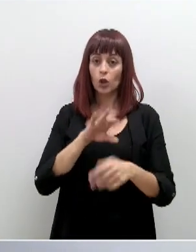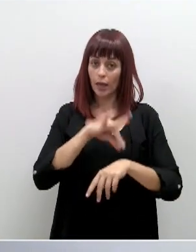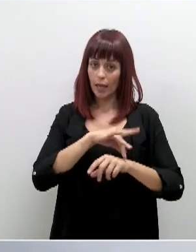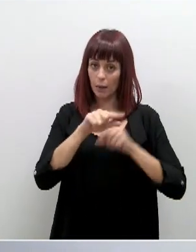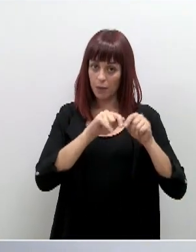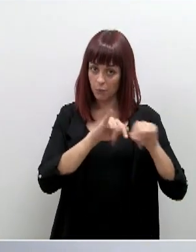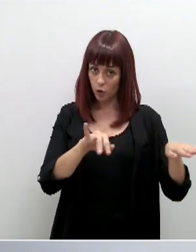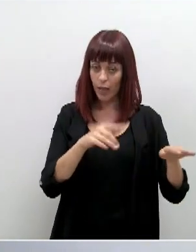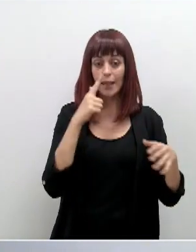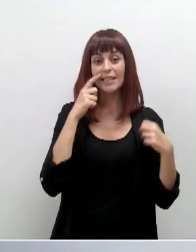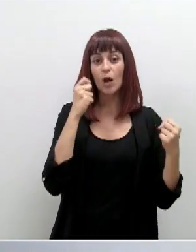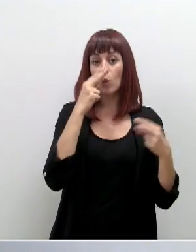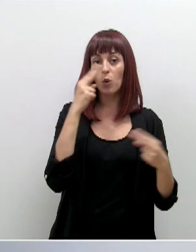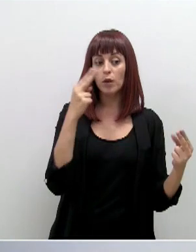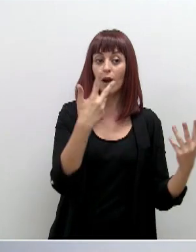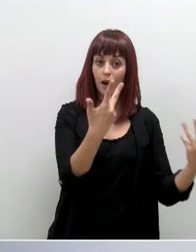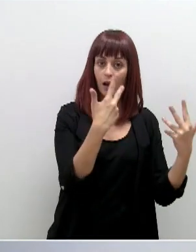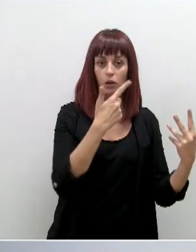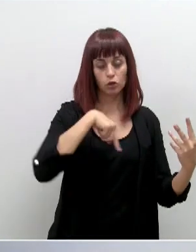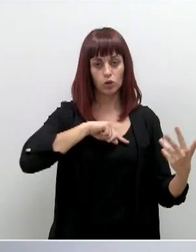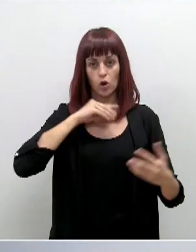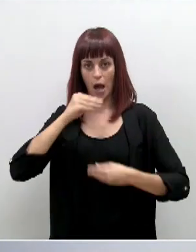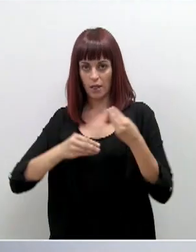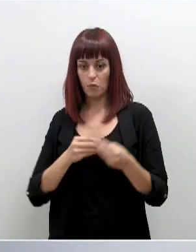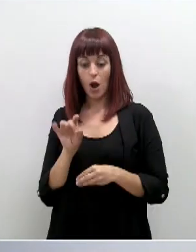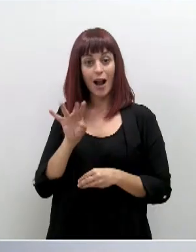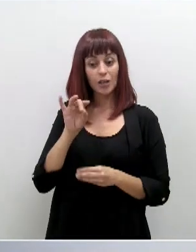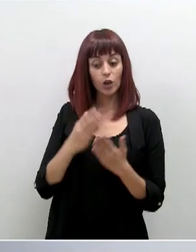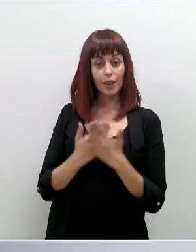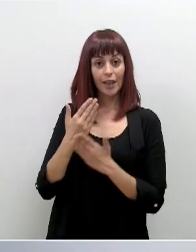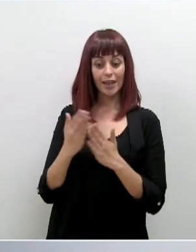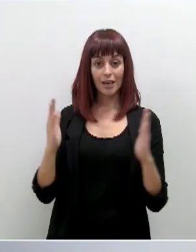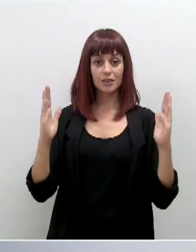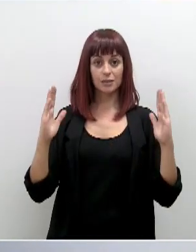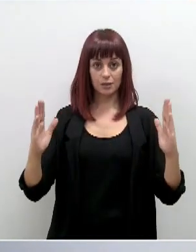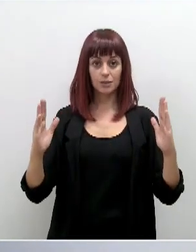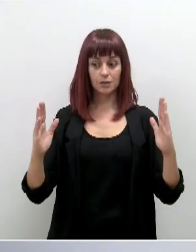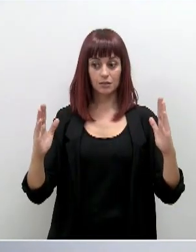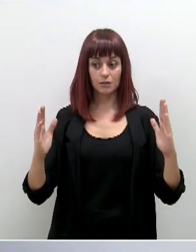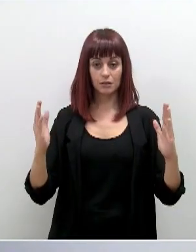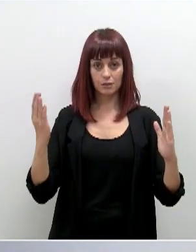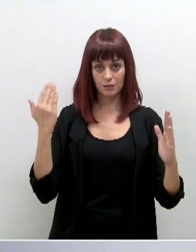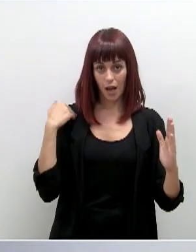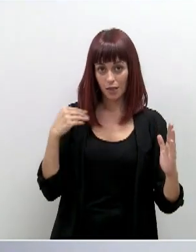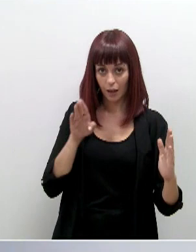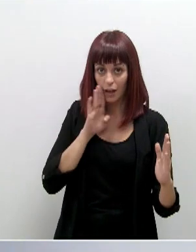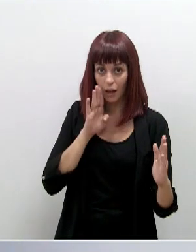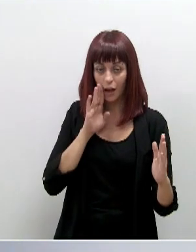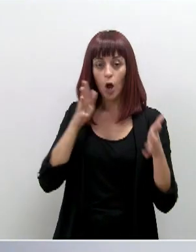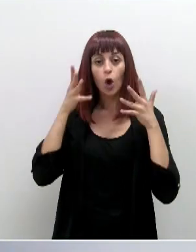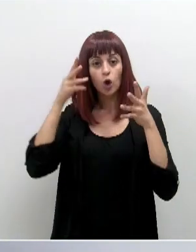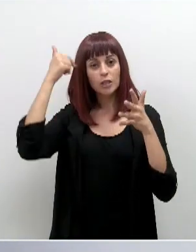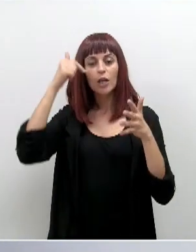Pública aquello que hagamos. Son 14 días. Anteriormente, muy bien dicho en su intervención, el